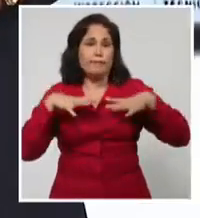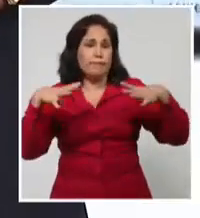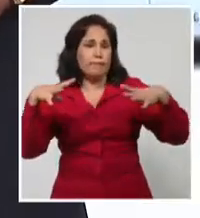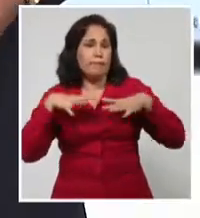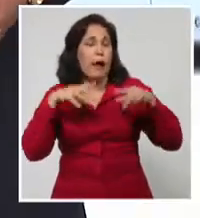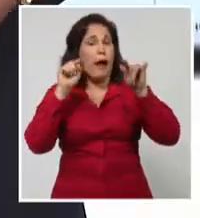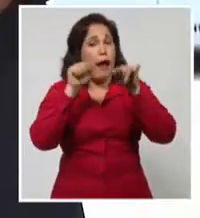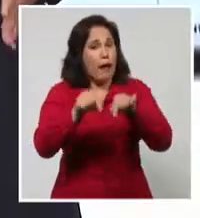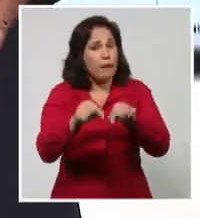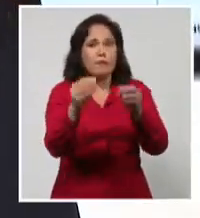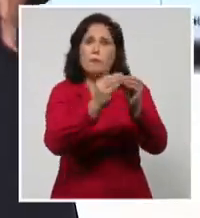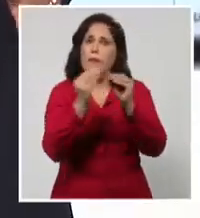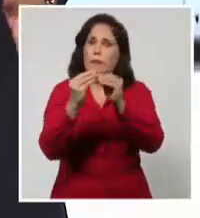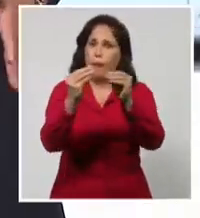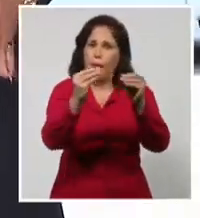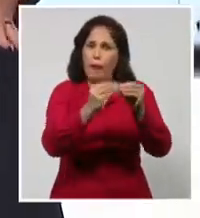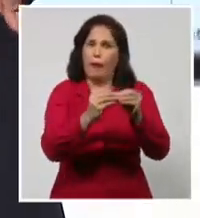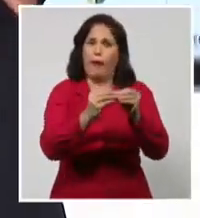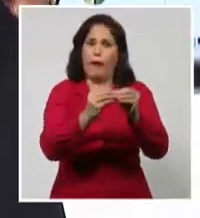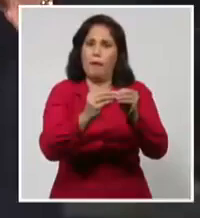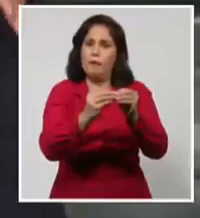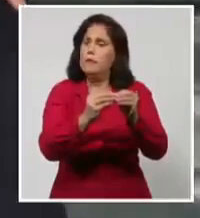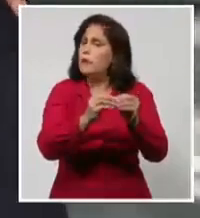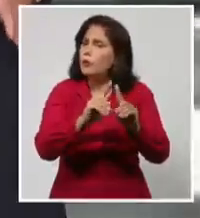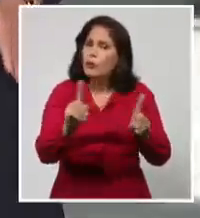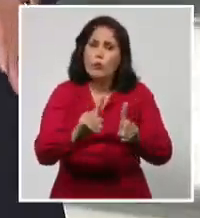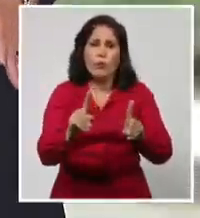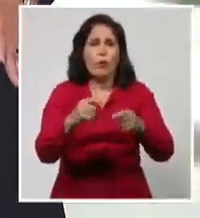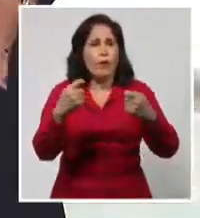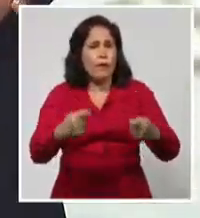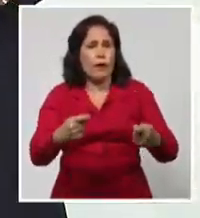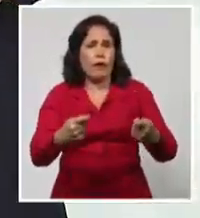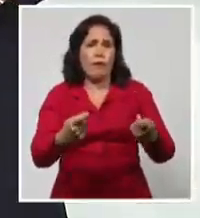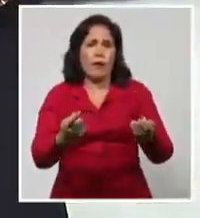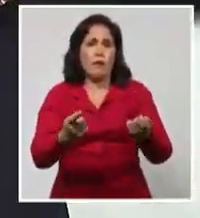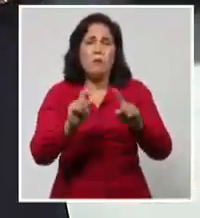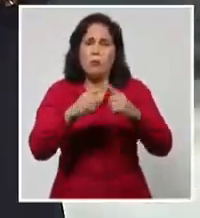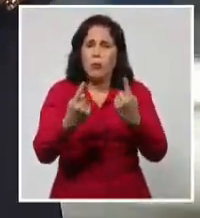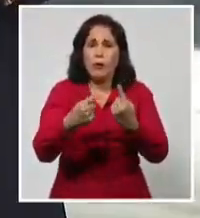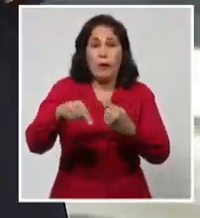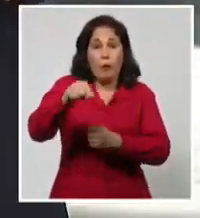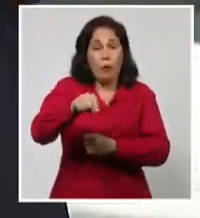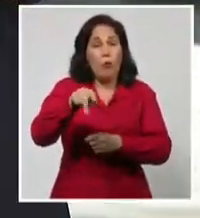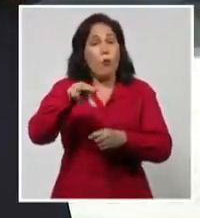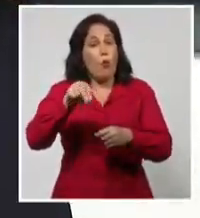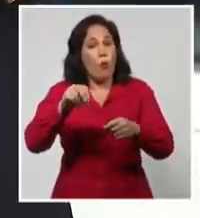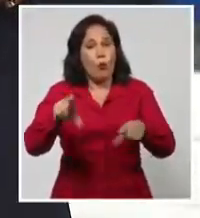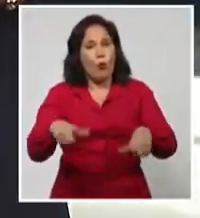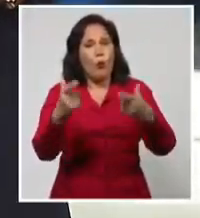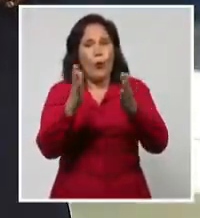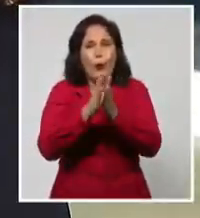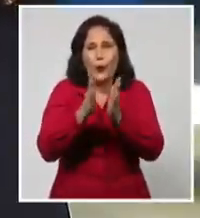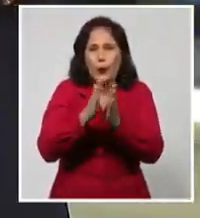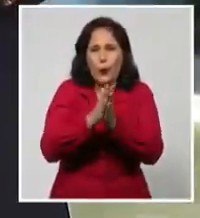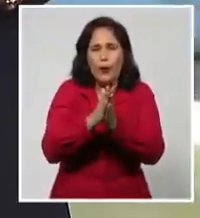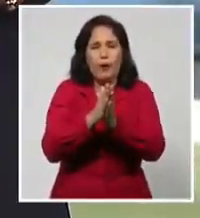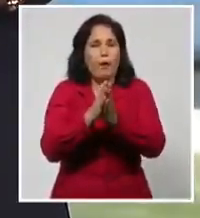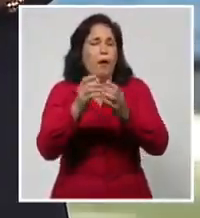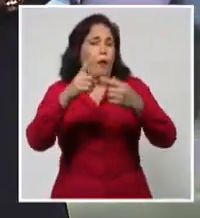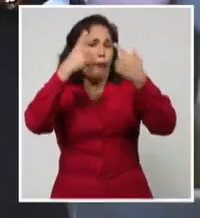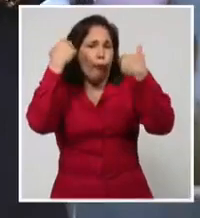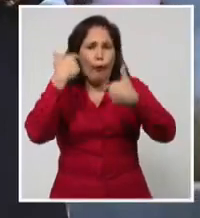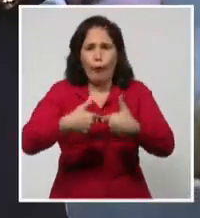propiciado la transmisión del SARS-CoV-2 sin temores ni lamentos, y que un nuevo cumpleaños, unos 15,